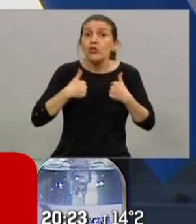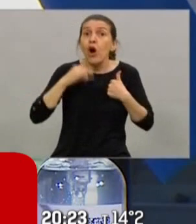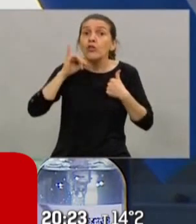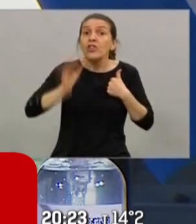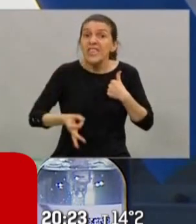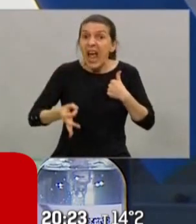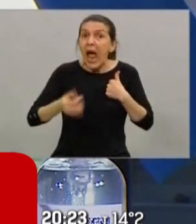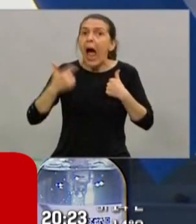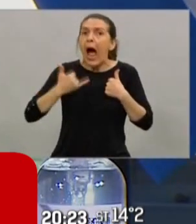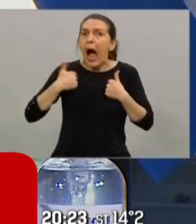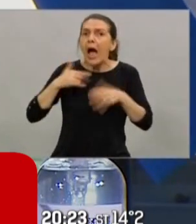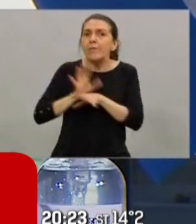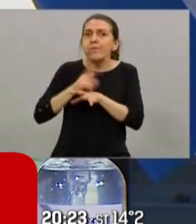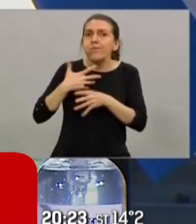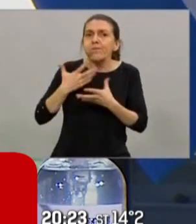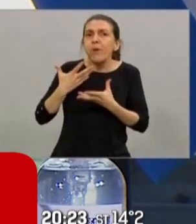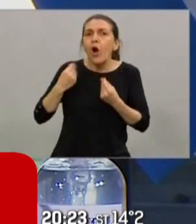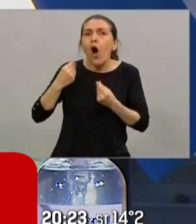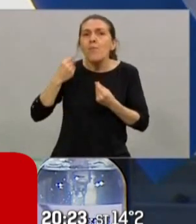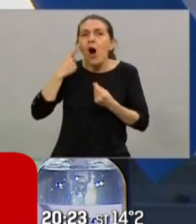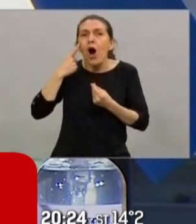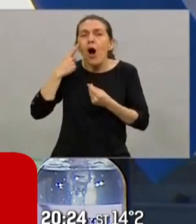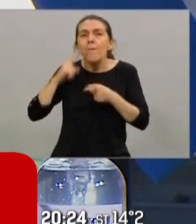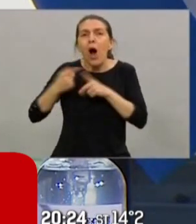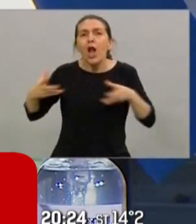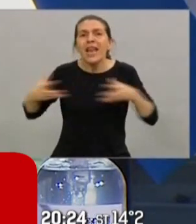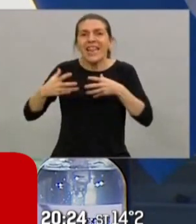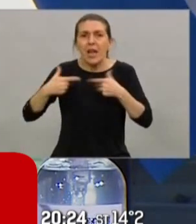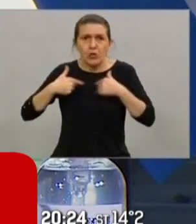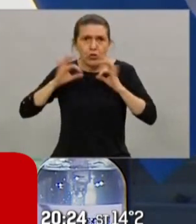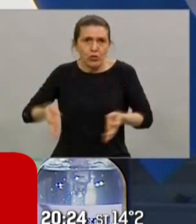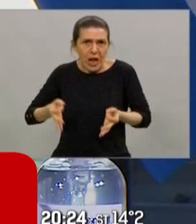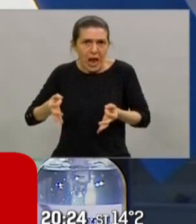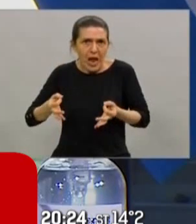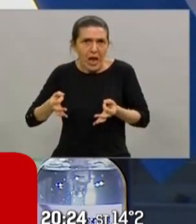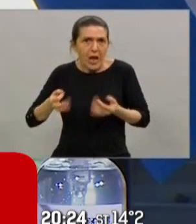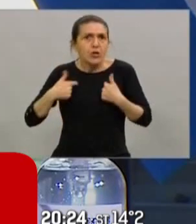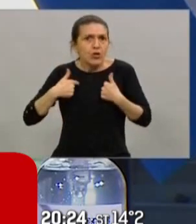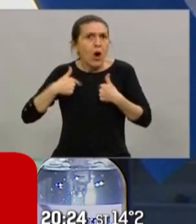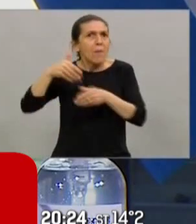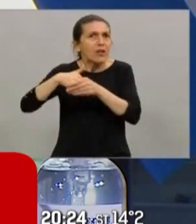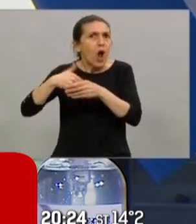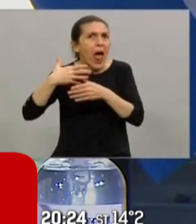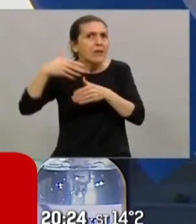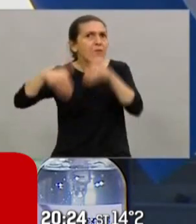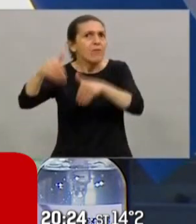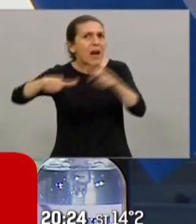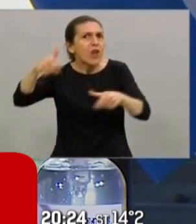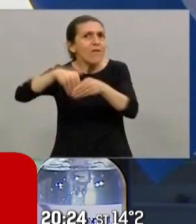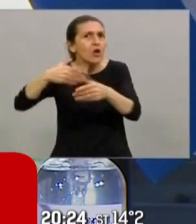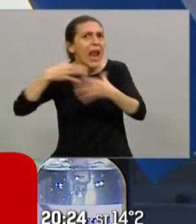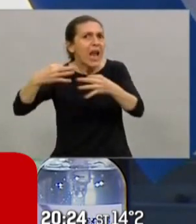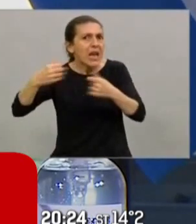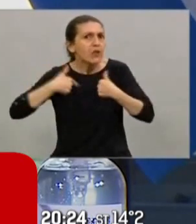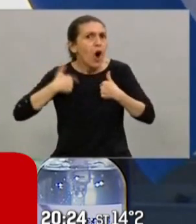porque sé que fuerza electoral me votó y sé que tengo una obligación lo digo desde el primer